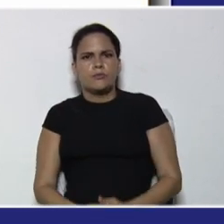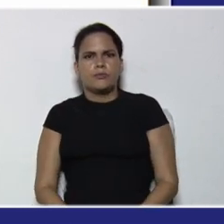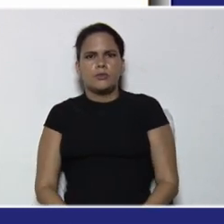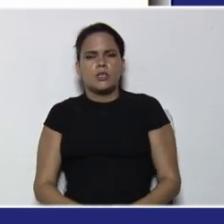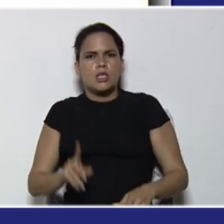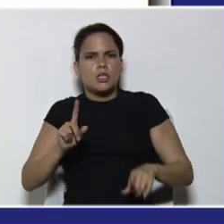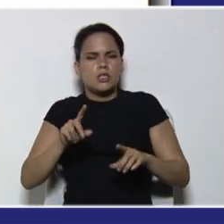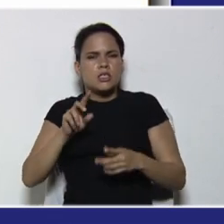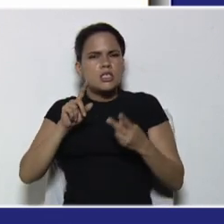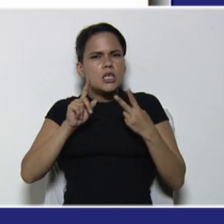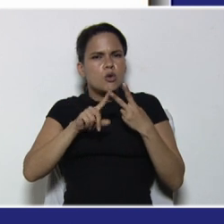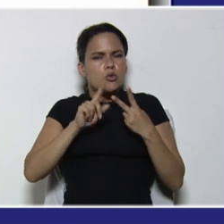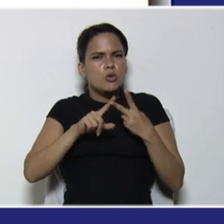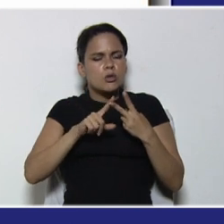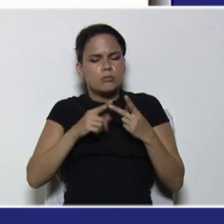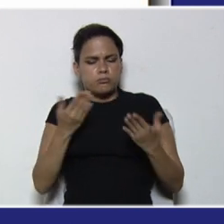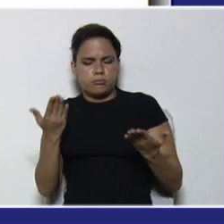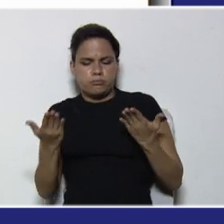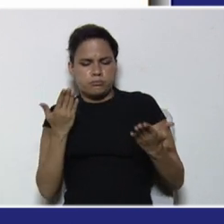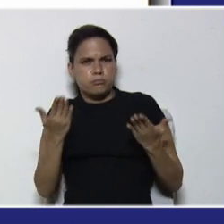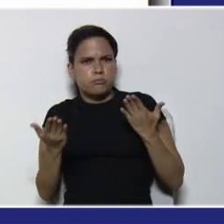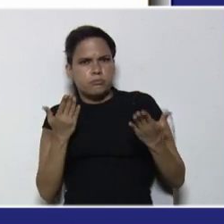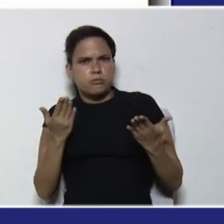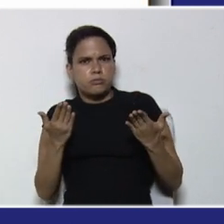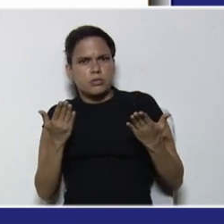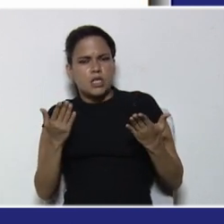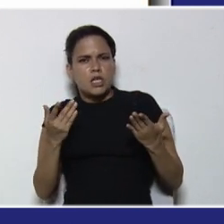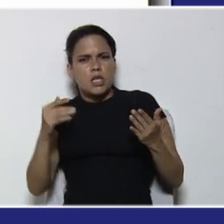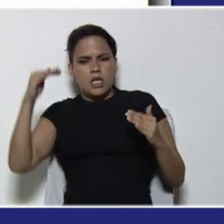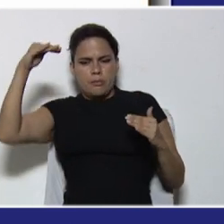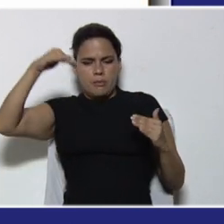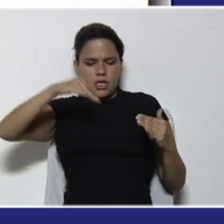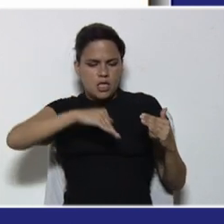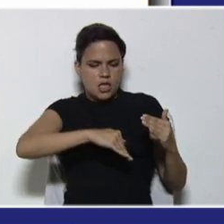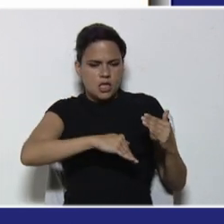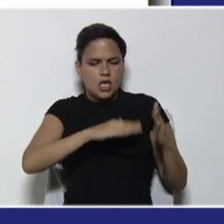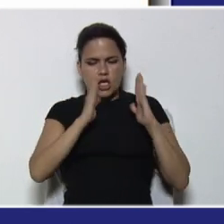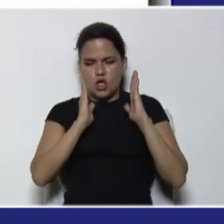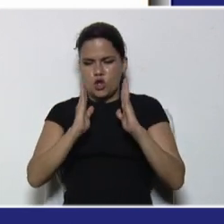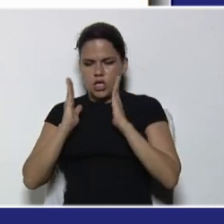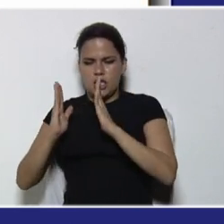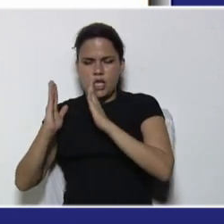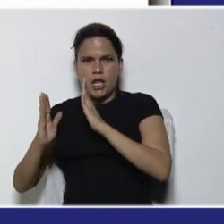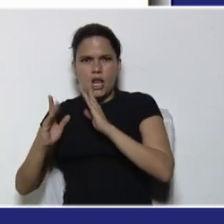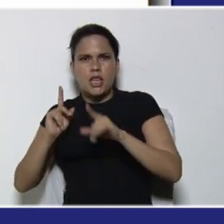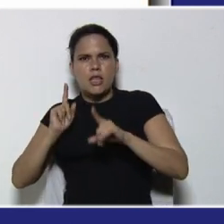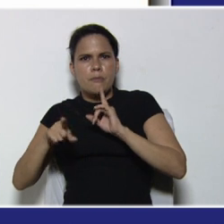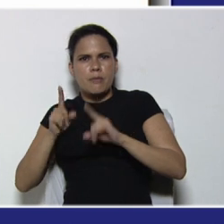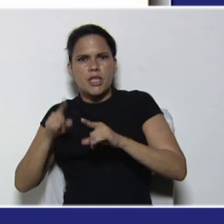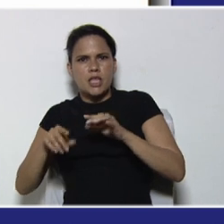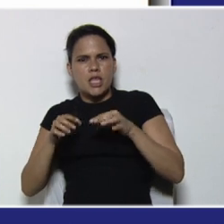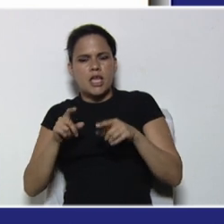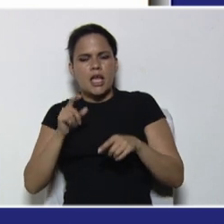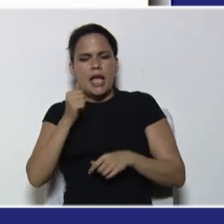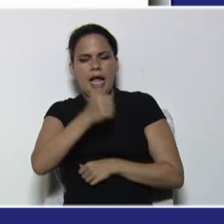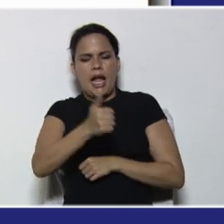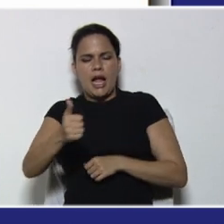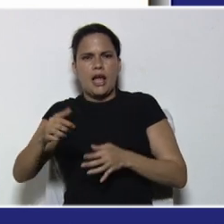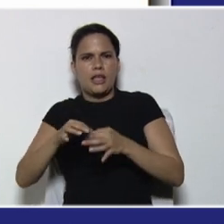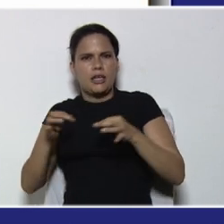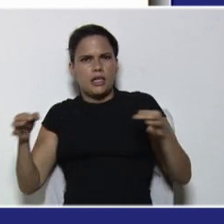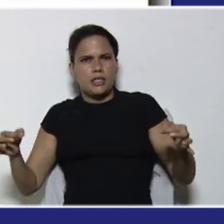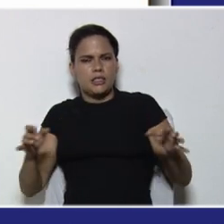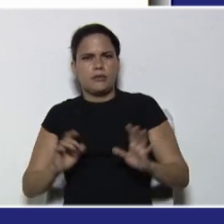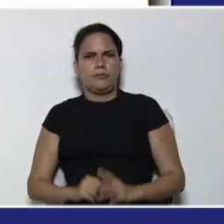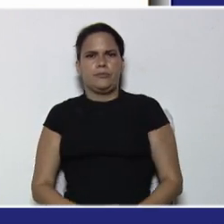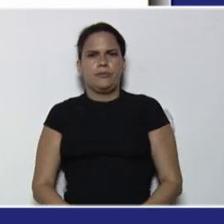segundo, comparar, pendientes, ordenarlas, en el origen, de cada recta, distintas pendientes, igual pendiente, y